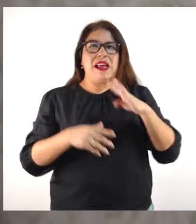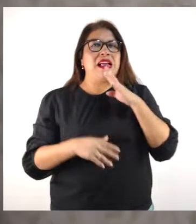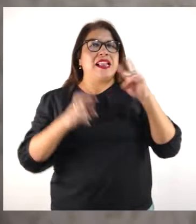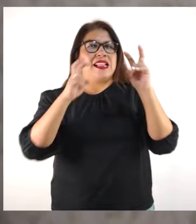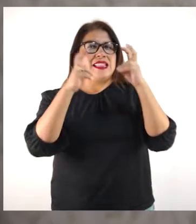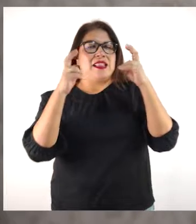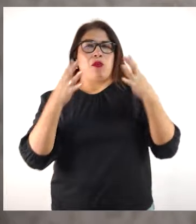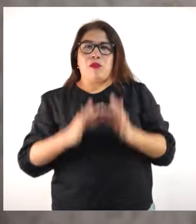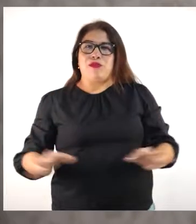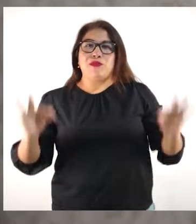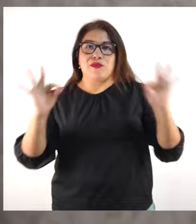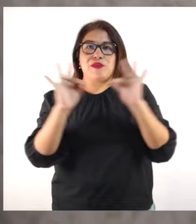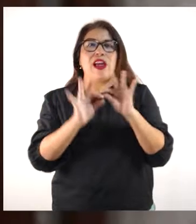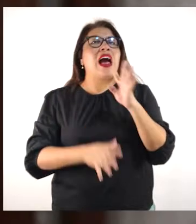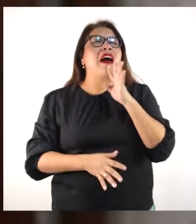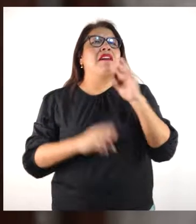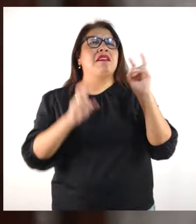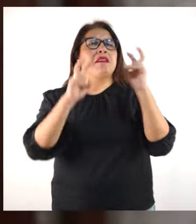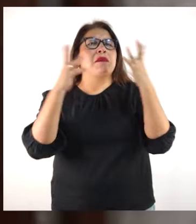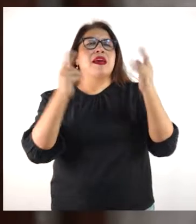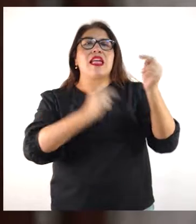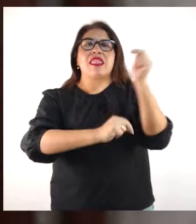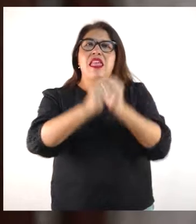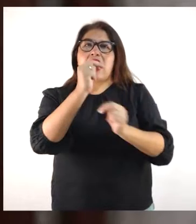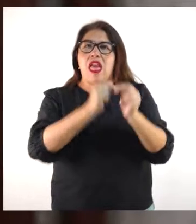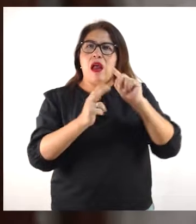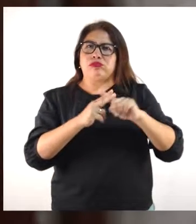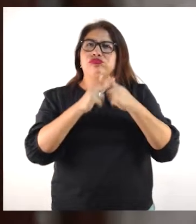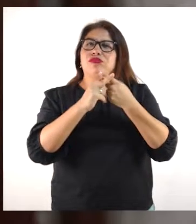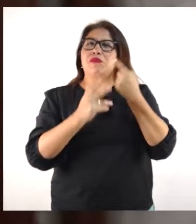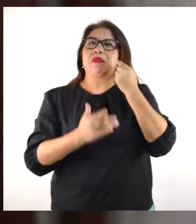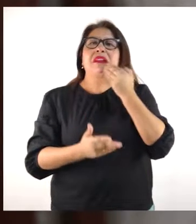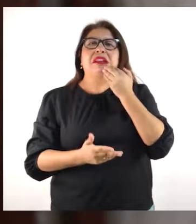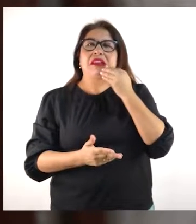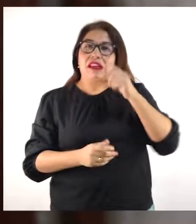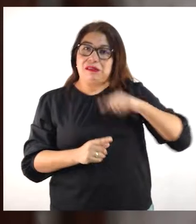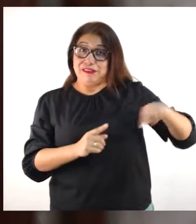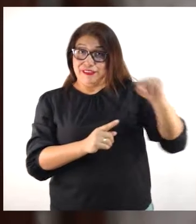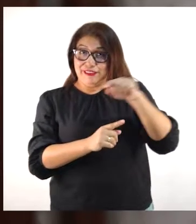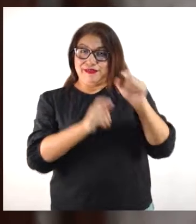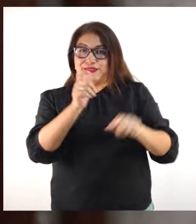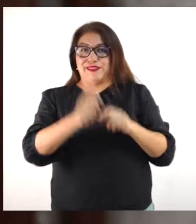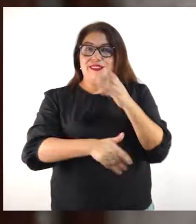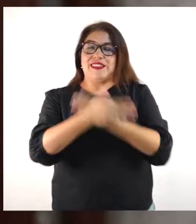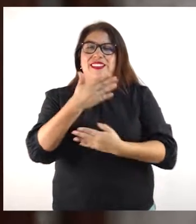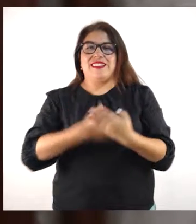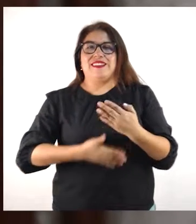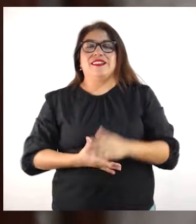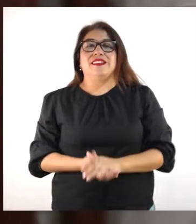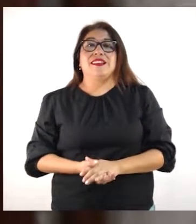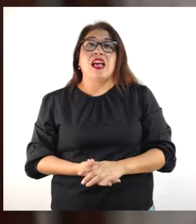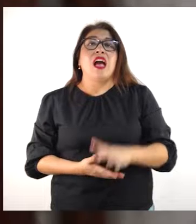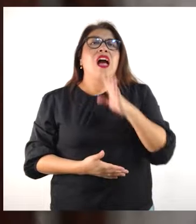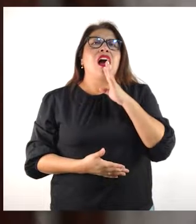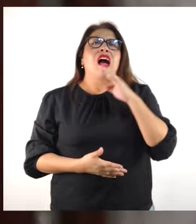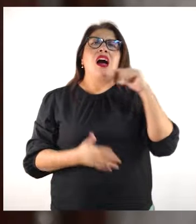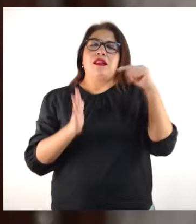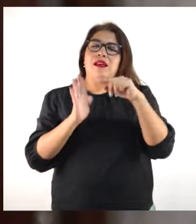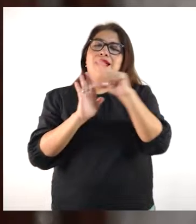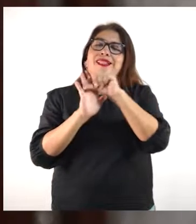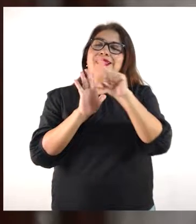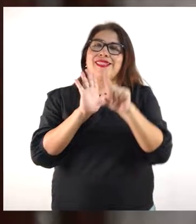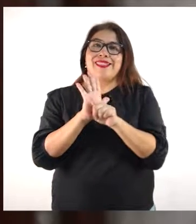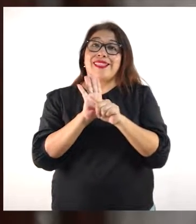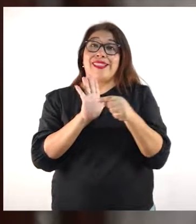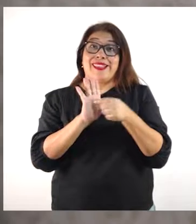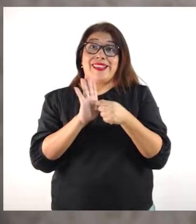importante porque vamos a hablar de los emprendimientos para personas con discapacidad. Vamos a hablar del decreto